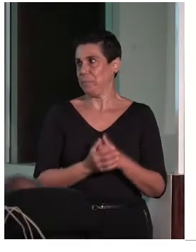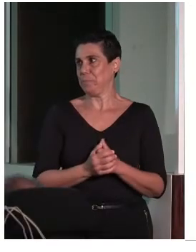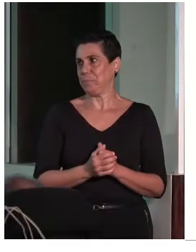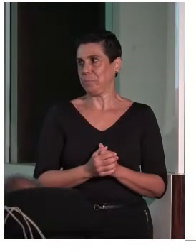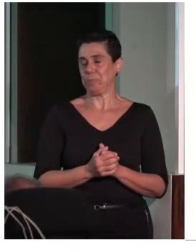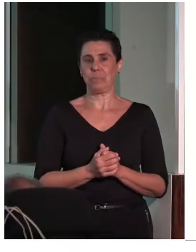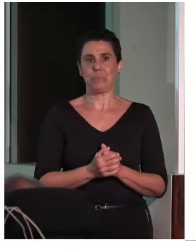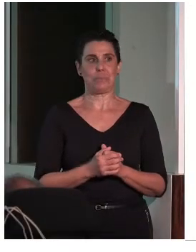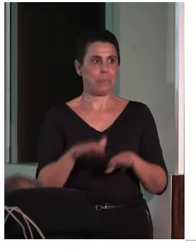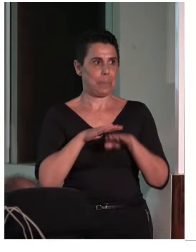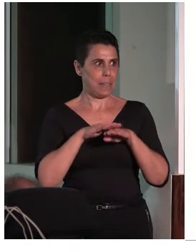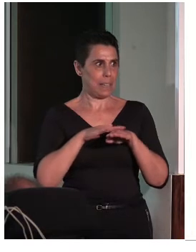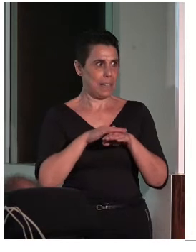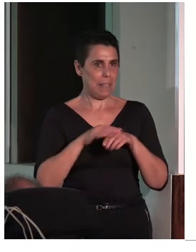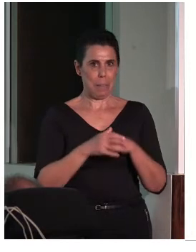Perdón.